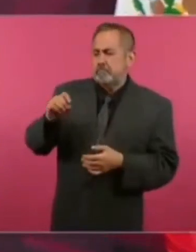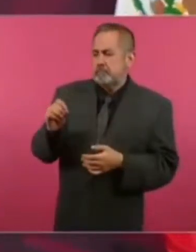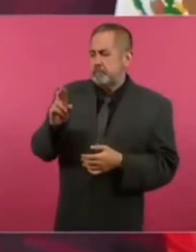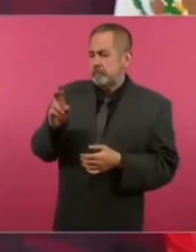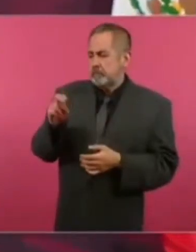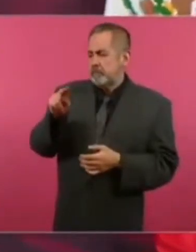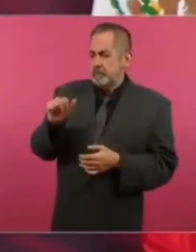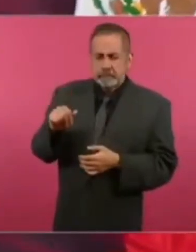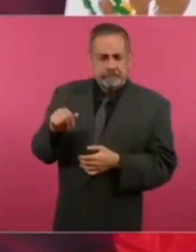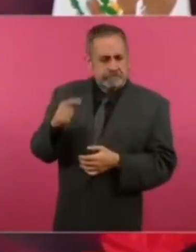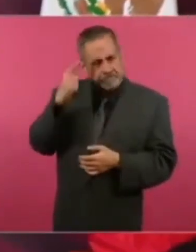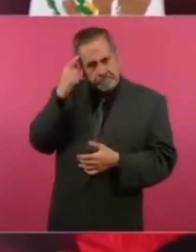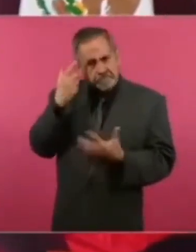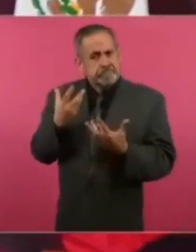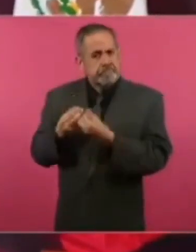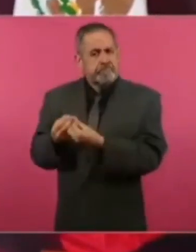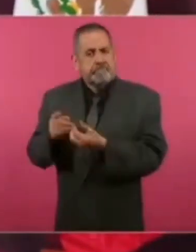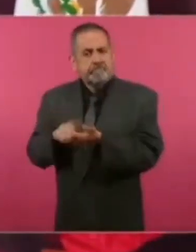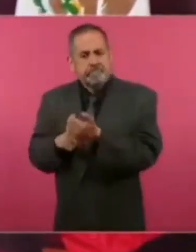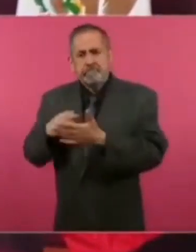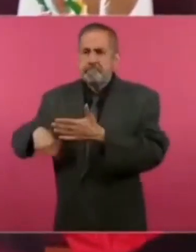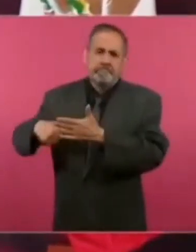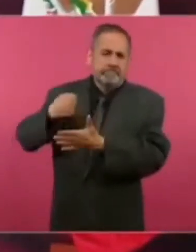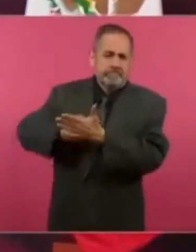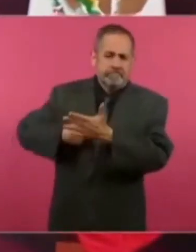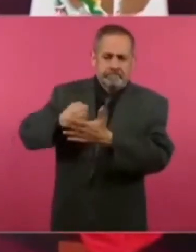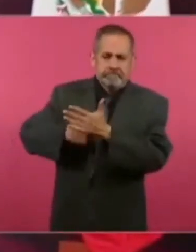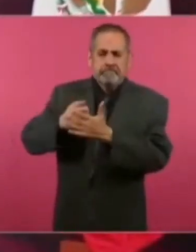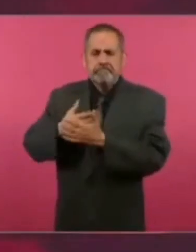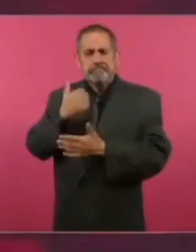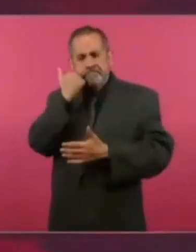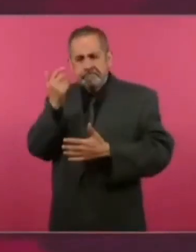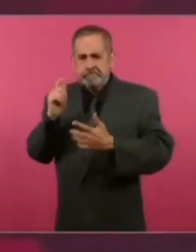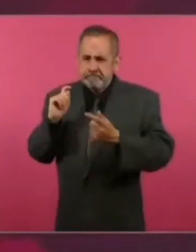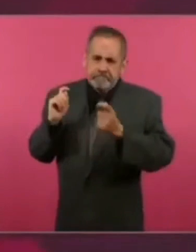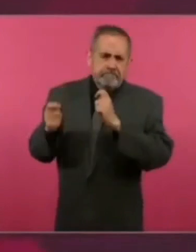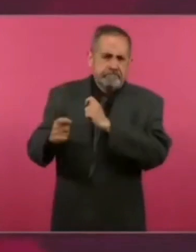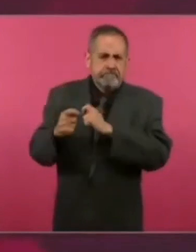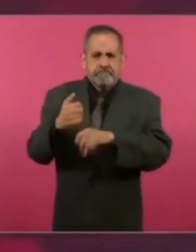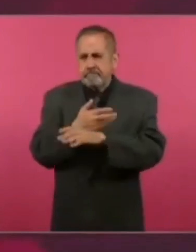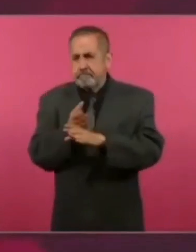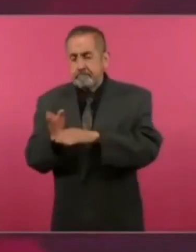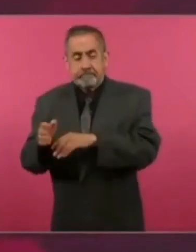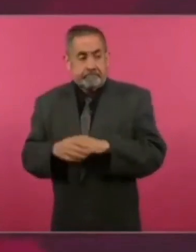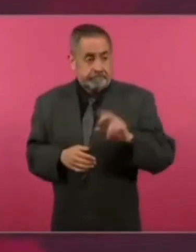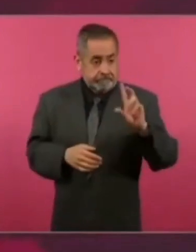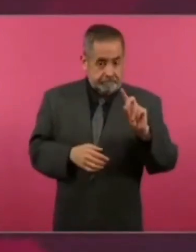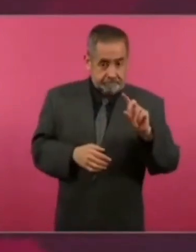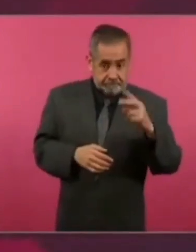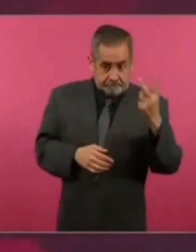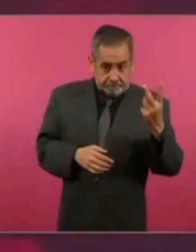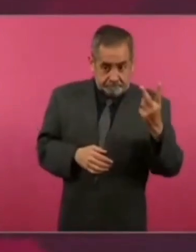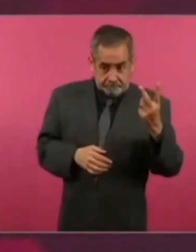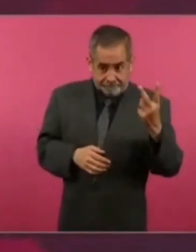que simpatizan y que luchan por la transformación. Veintitrés de los treinta y dos.